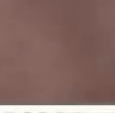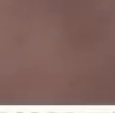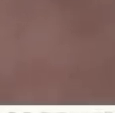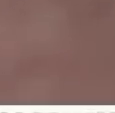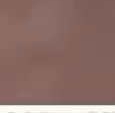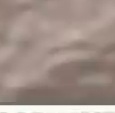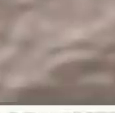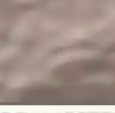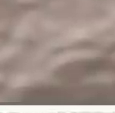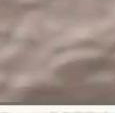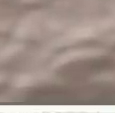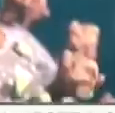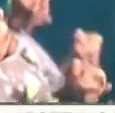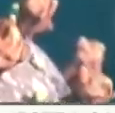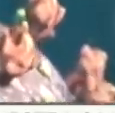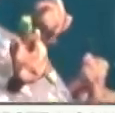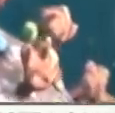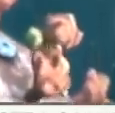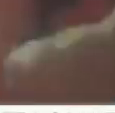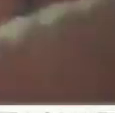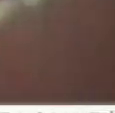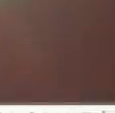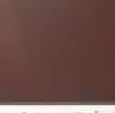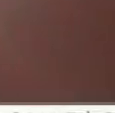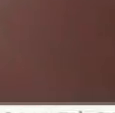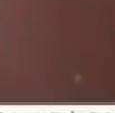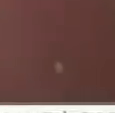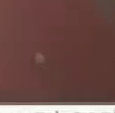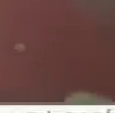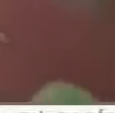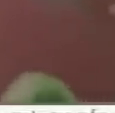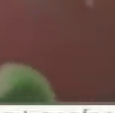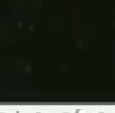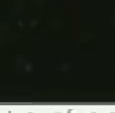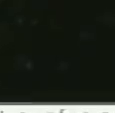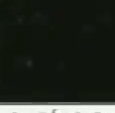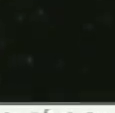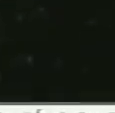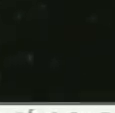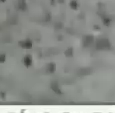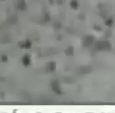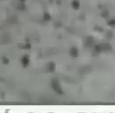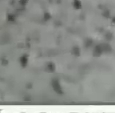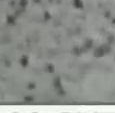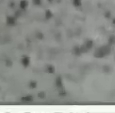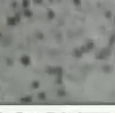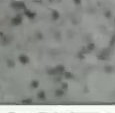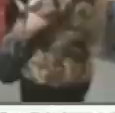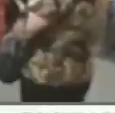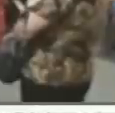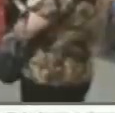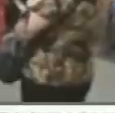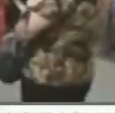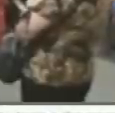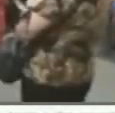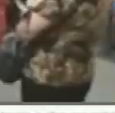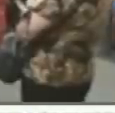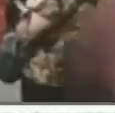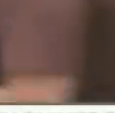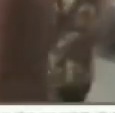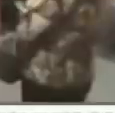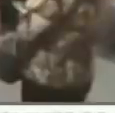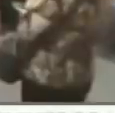esto representa, un nuevo problema, para los científicos, que desarrollan las vacunas, de primera generación, si la variante